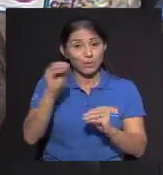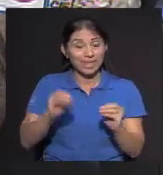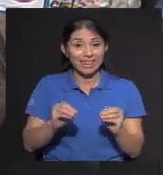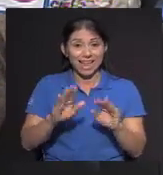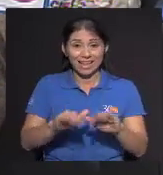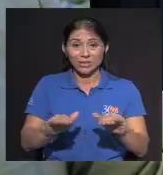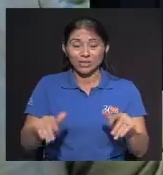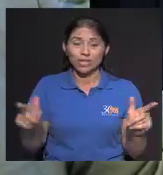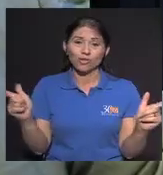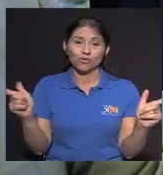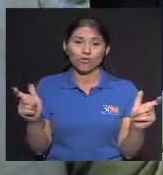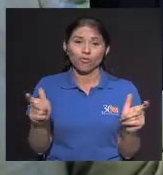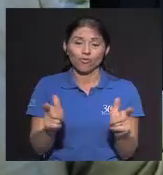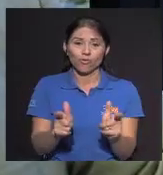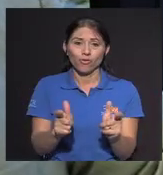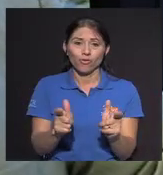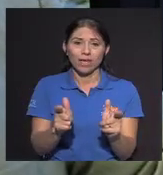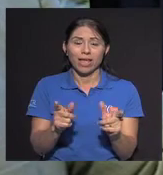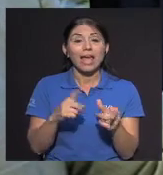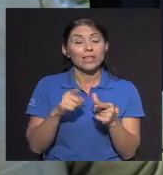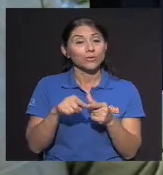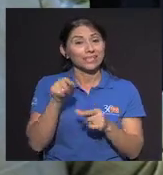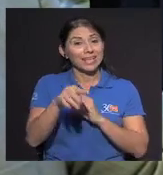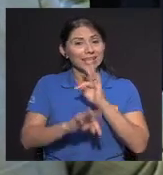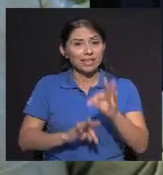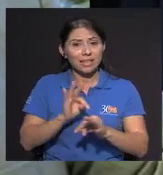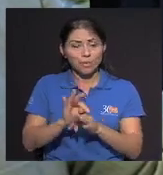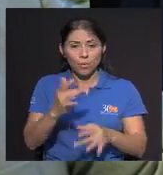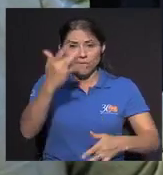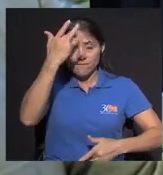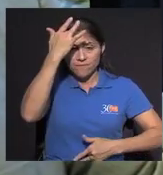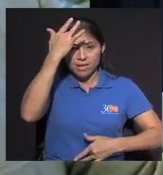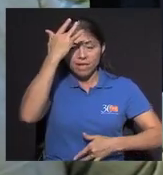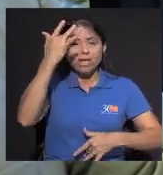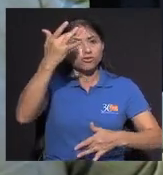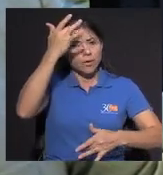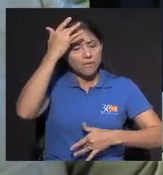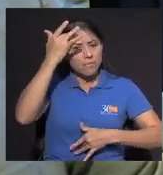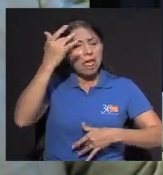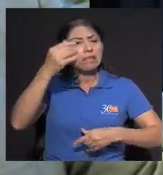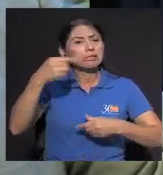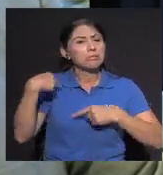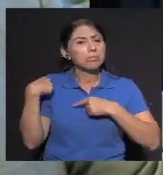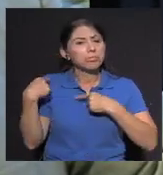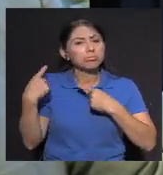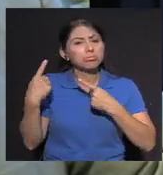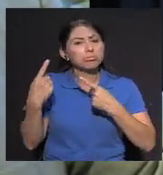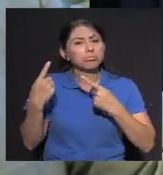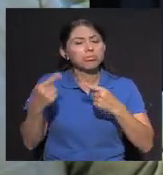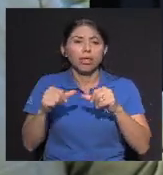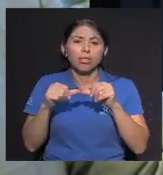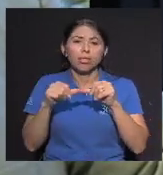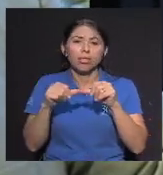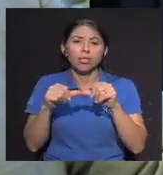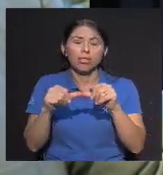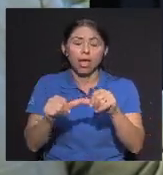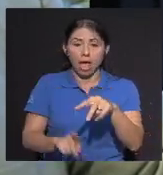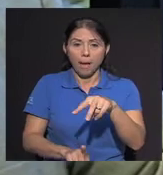cada día son menos Entonces, este tipo de enfermedades son enfermedades crónicas Las cuales